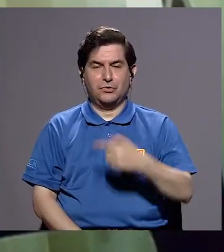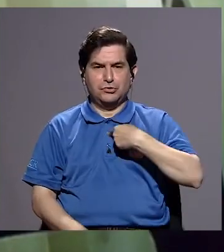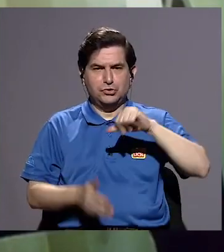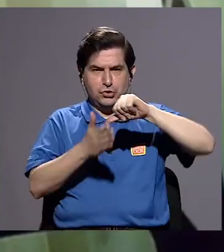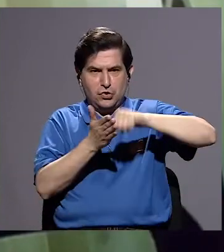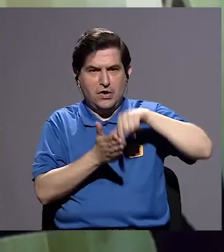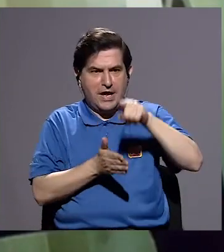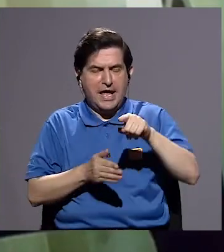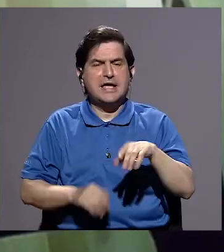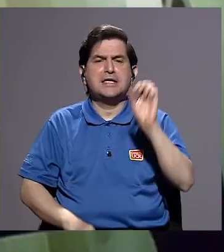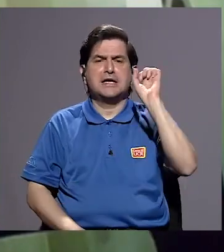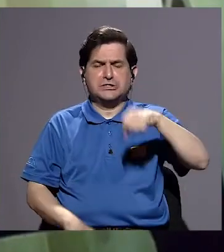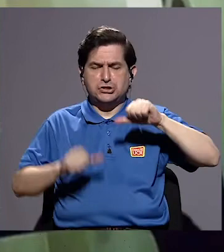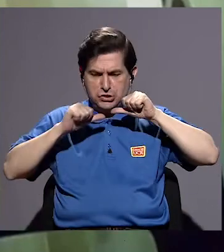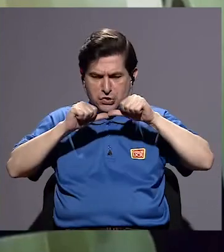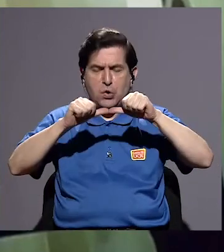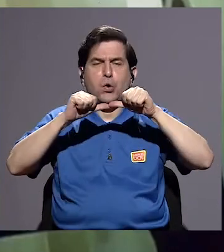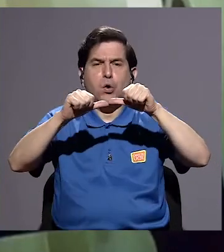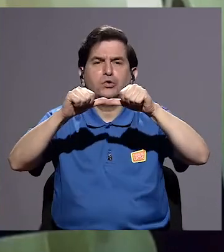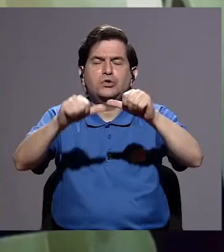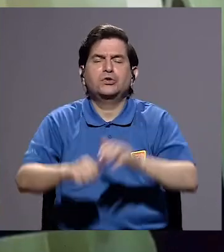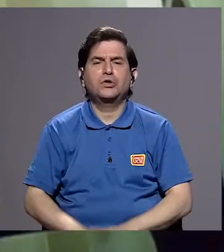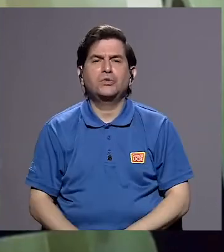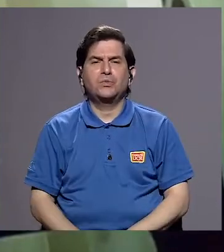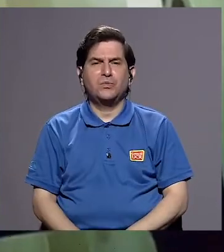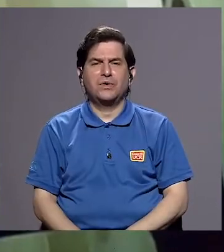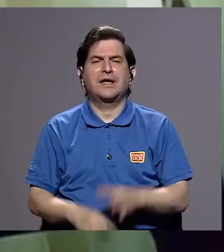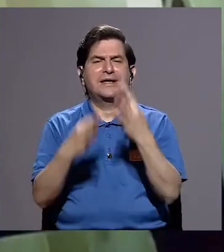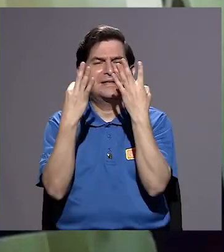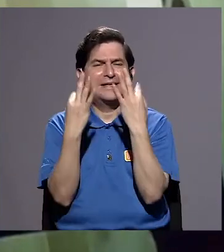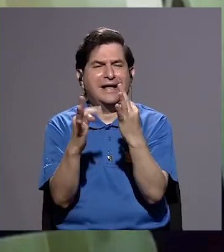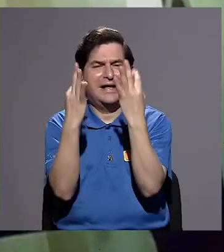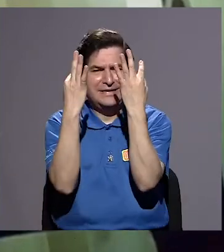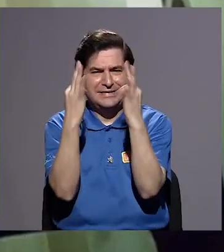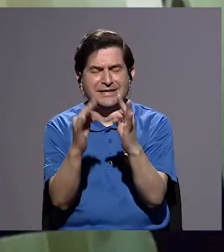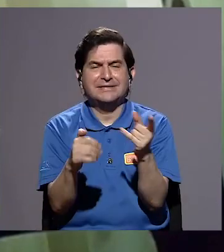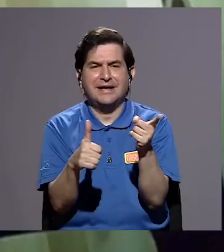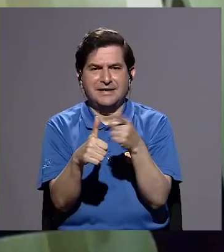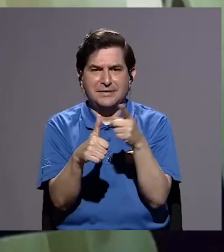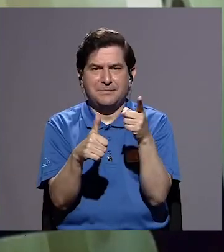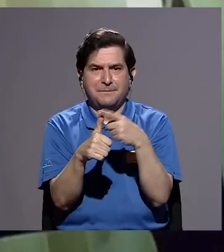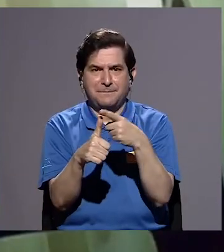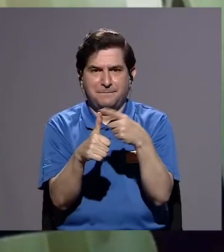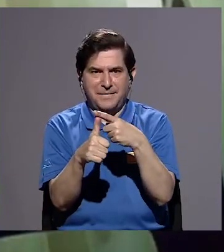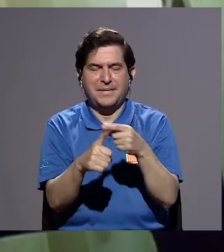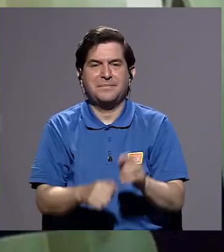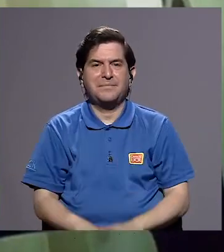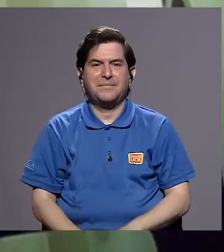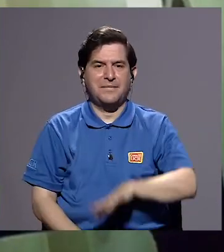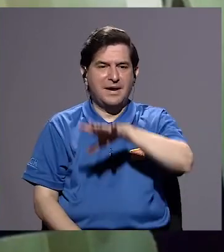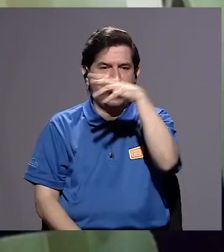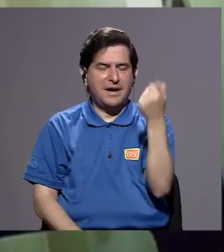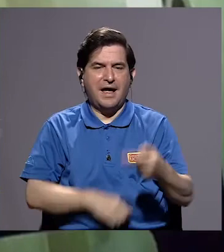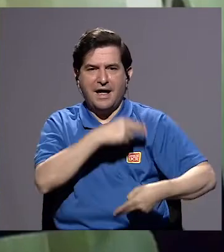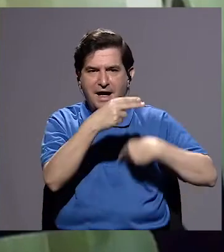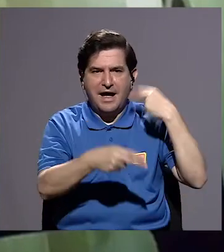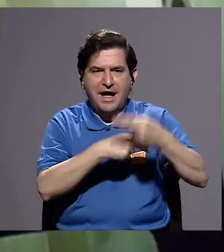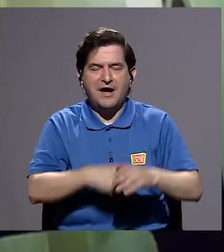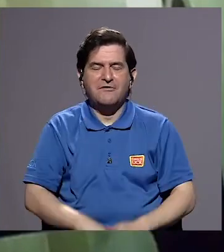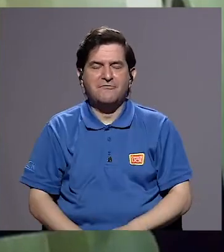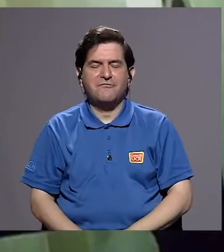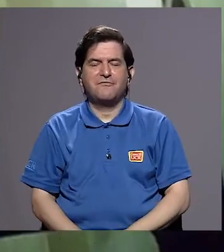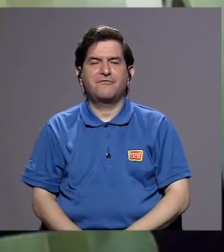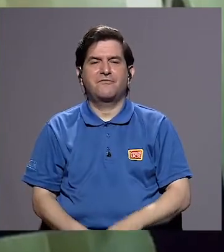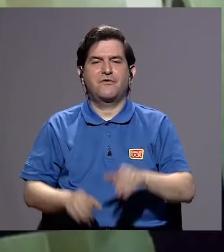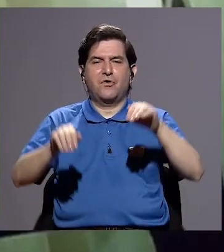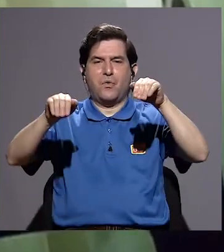insistiendo para que ella siga aspirando, para que sea la primera afrodescendiente